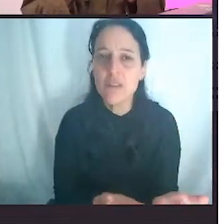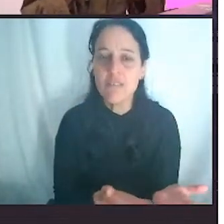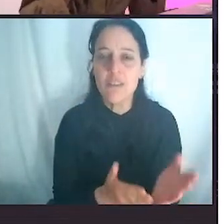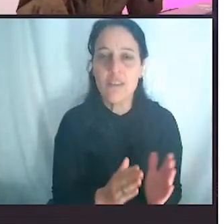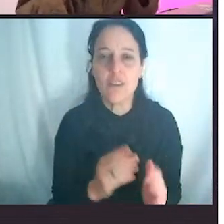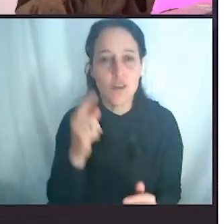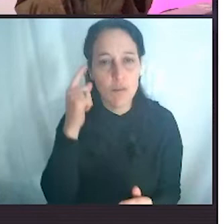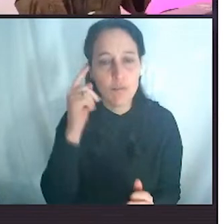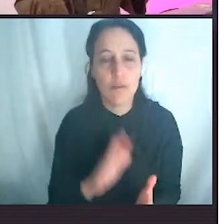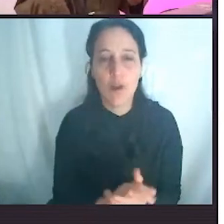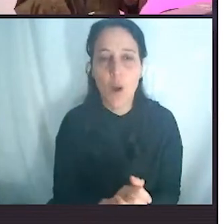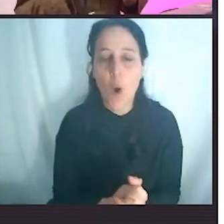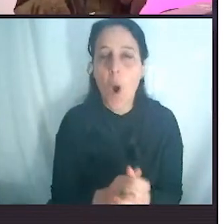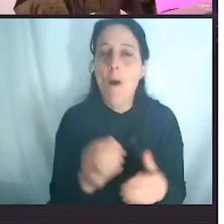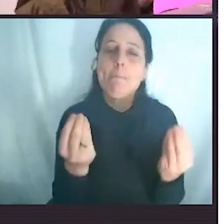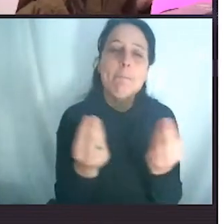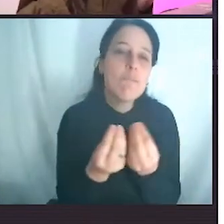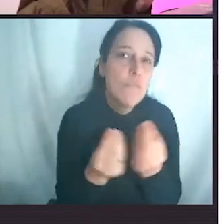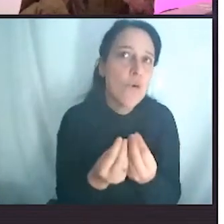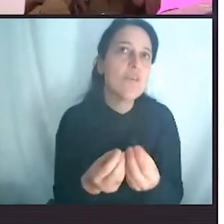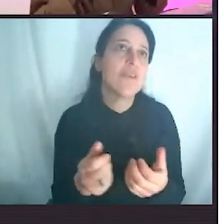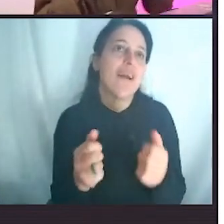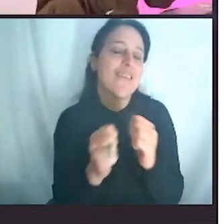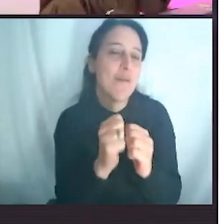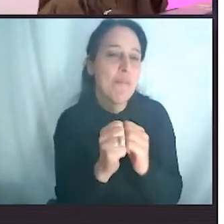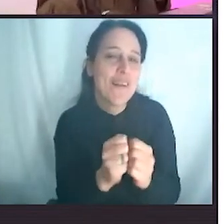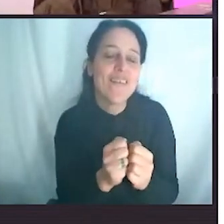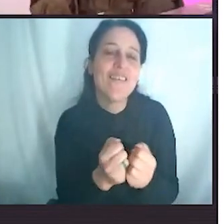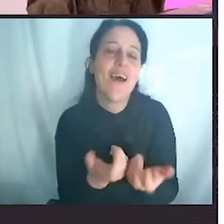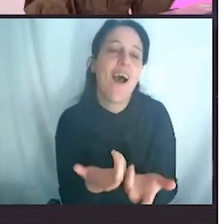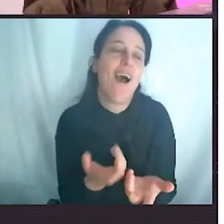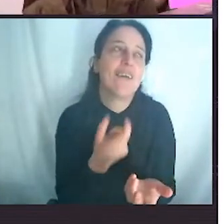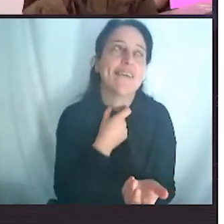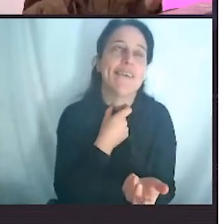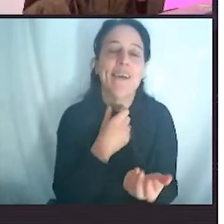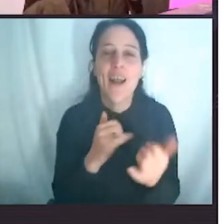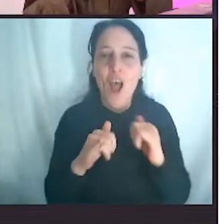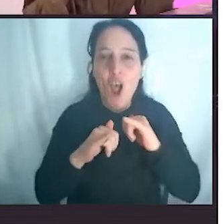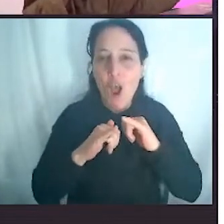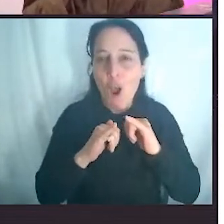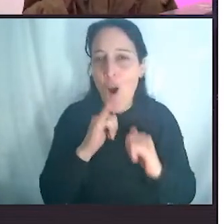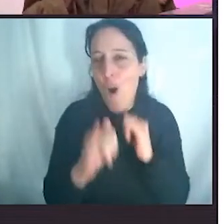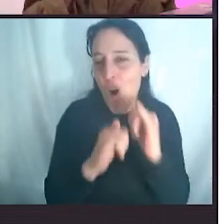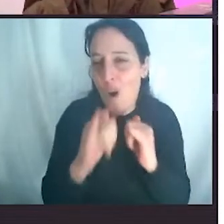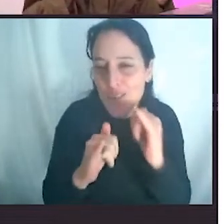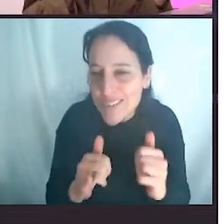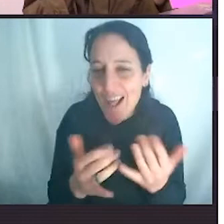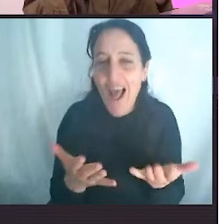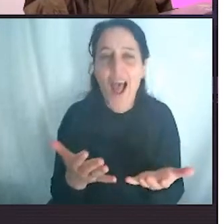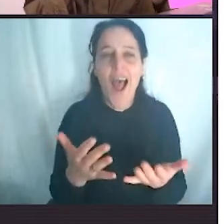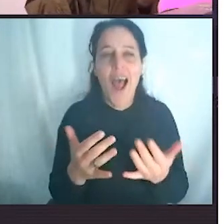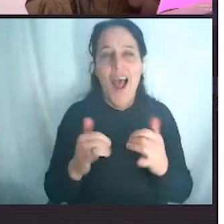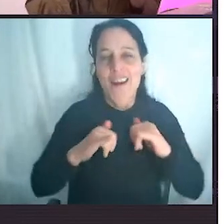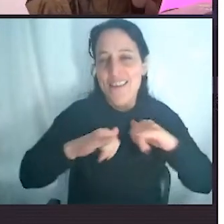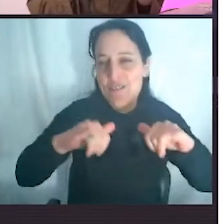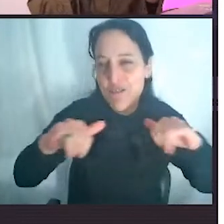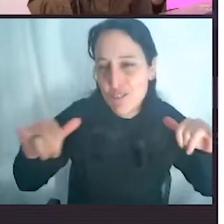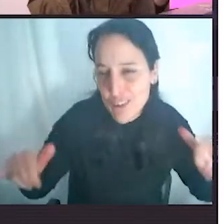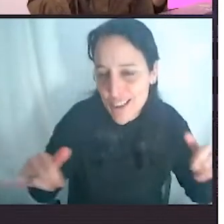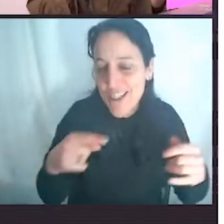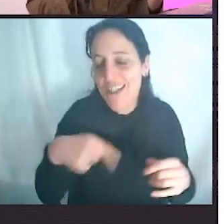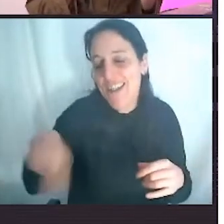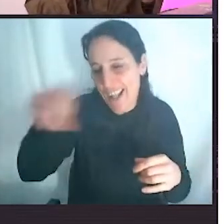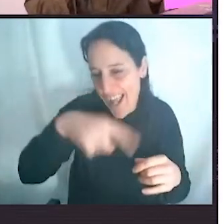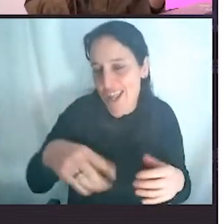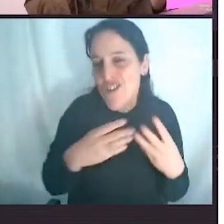con Amplastify, quieren contar que hicieron las cosas bien, quieren ese sellito de desplastificación al final del camino. Entonces dijimos, bueno, quizás el